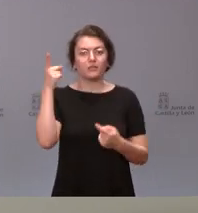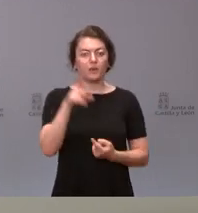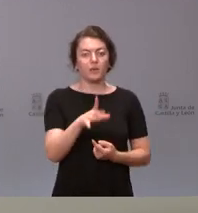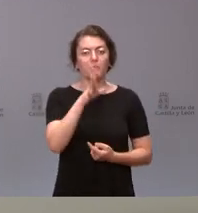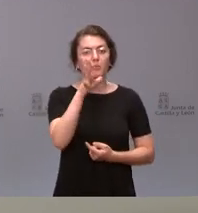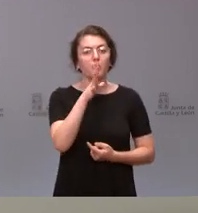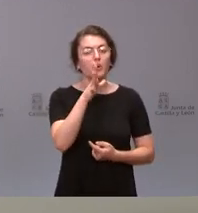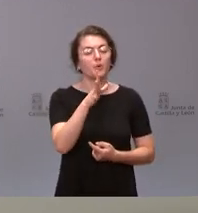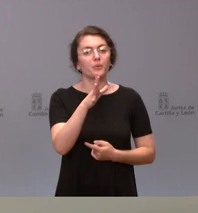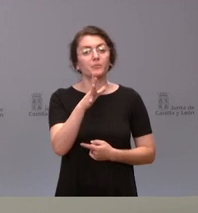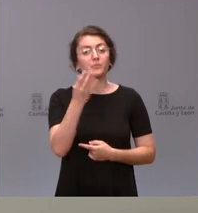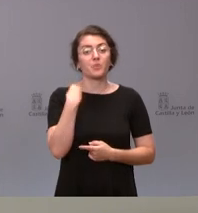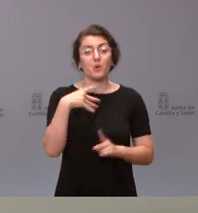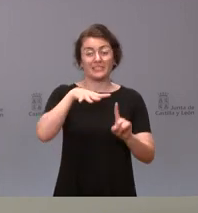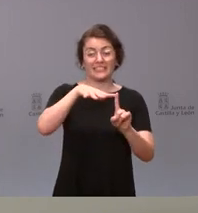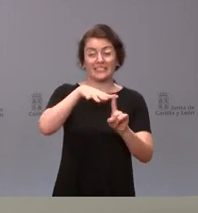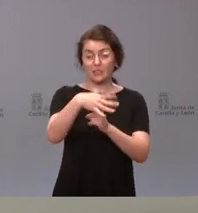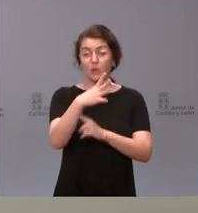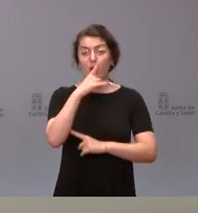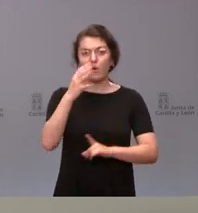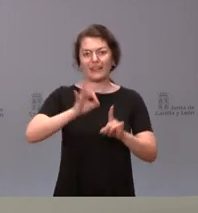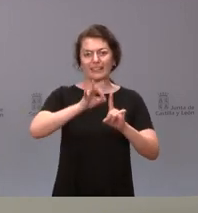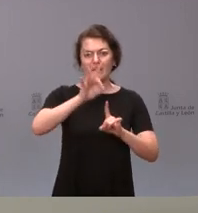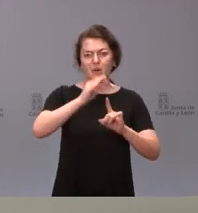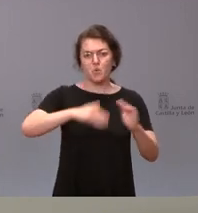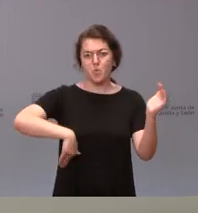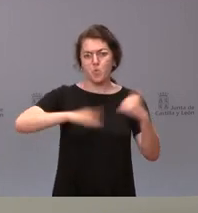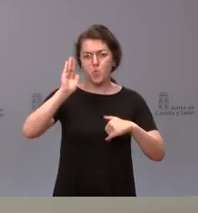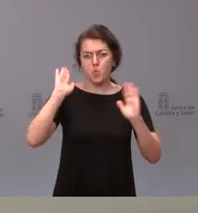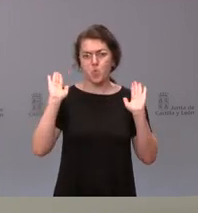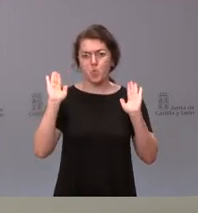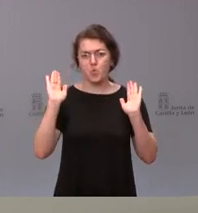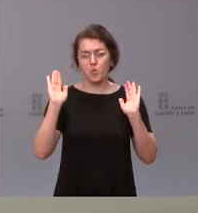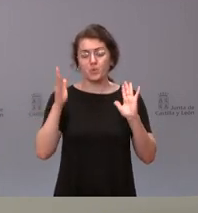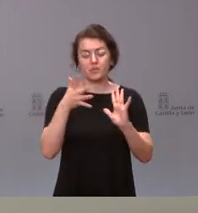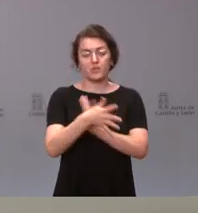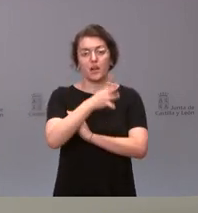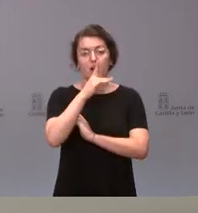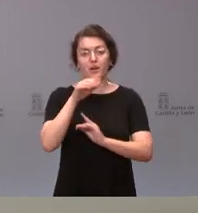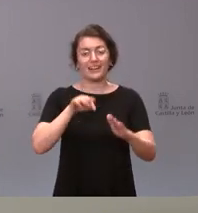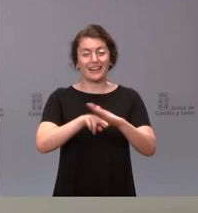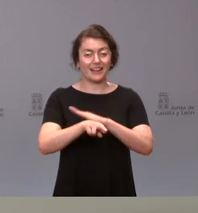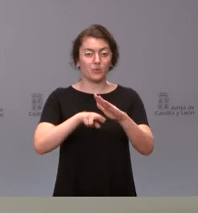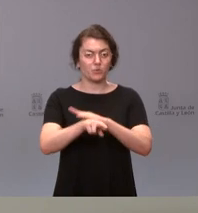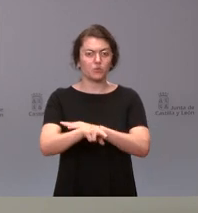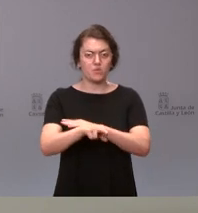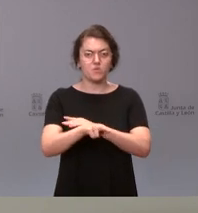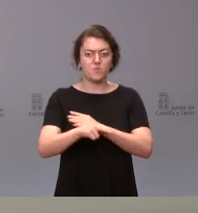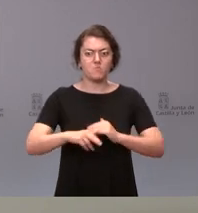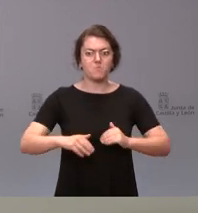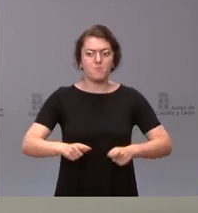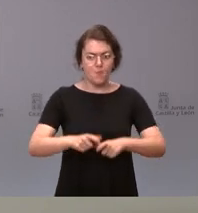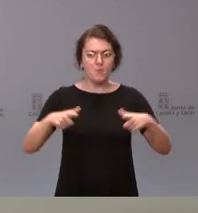que estamos atravesando de altísimas temperaturas y, por tanto, disponemos de más medios, de más recursos de los que hubiéramos tenido en otras ocasiones.